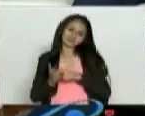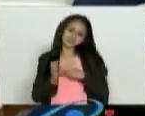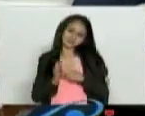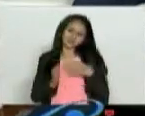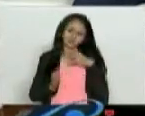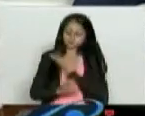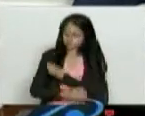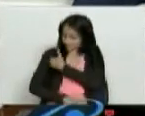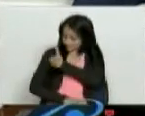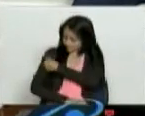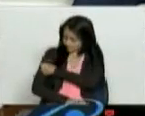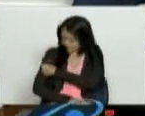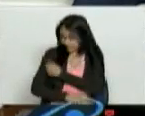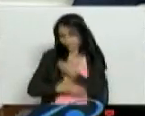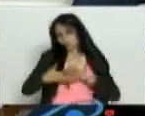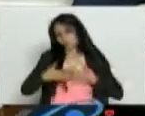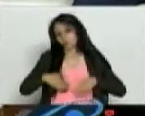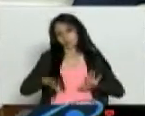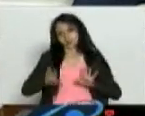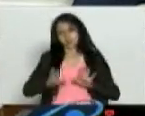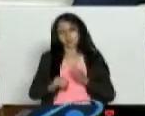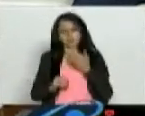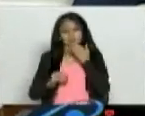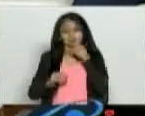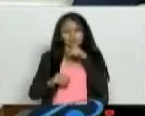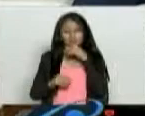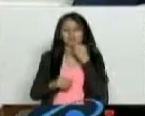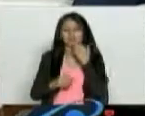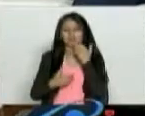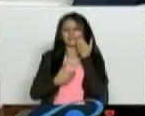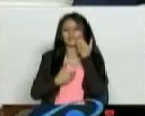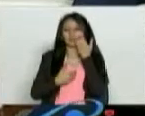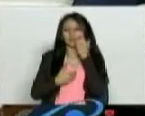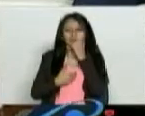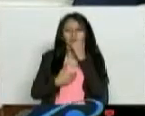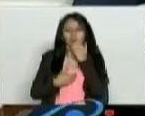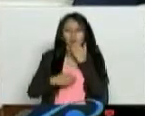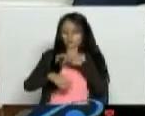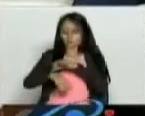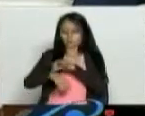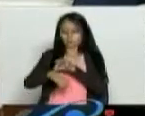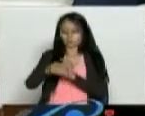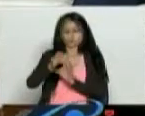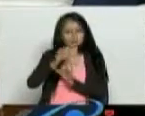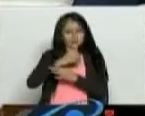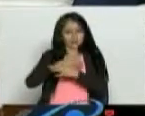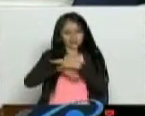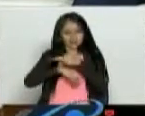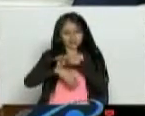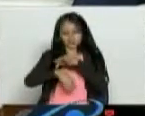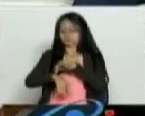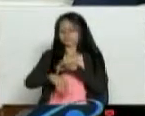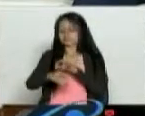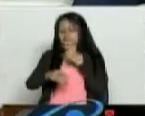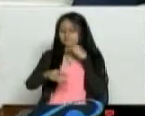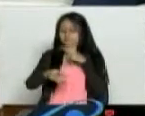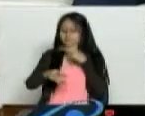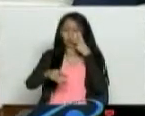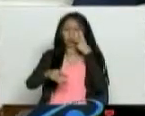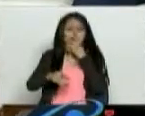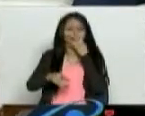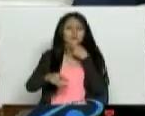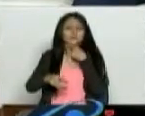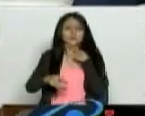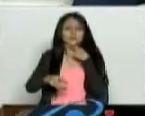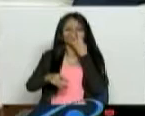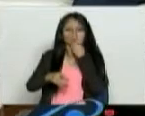las vacunas que quiera. Entonces, si usted es alérgico, usted le quedó herencia a esa pulsera y a le encanta esa pulsera. Y resulta que